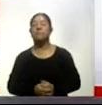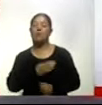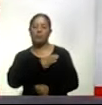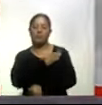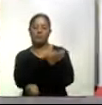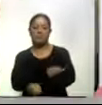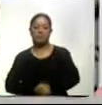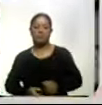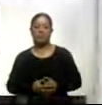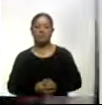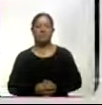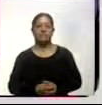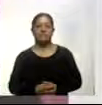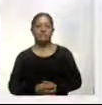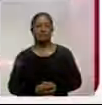tardes